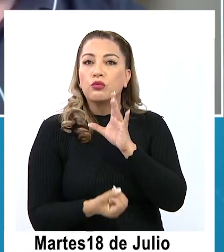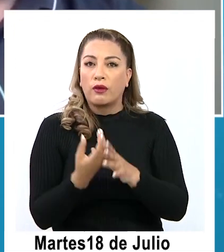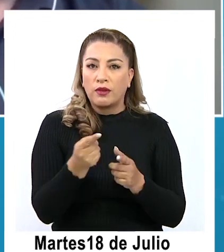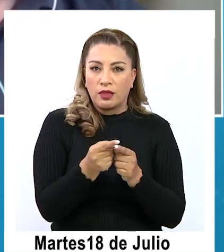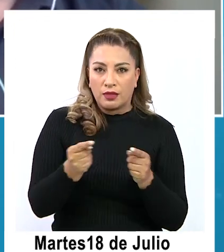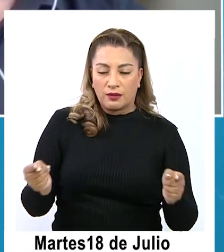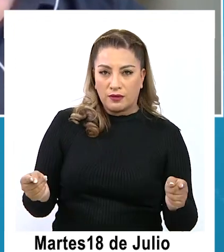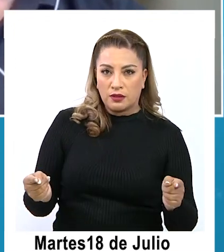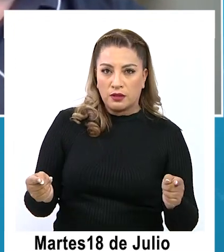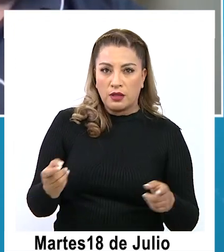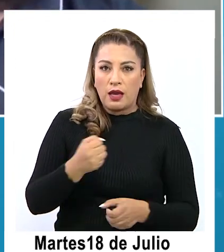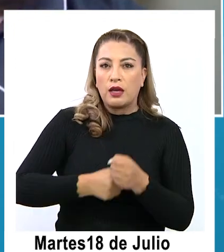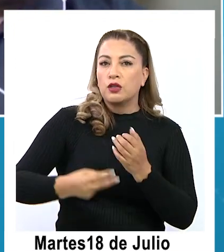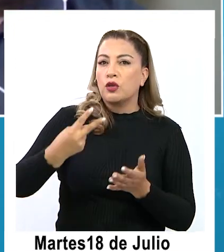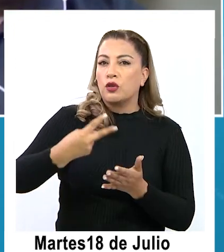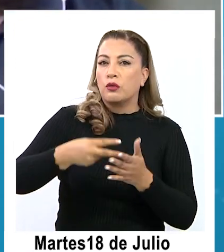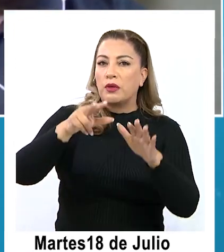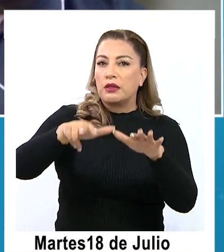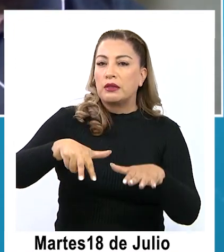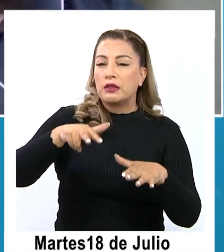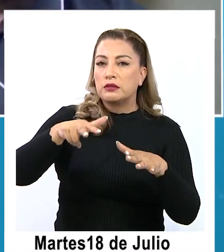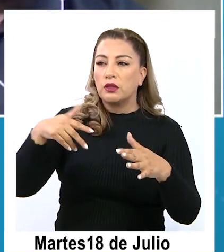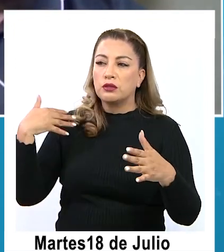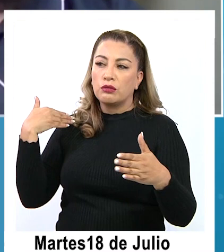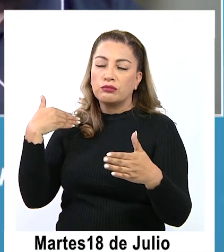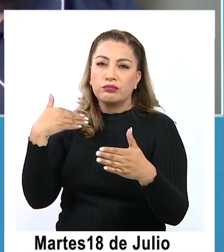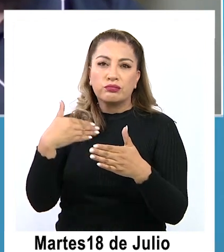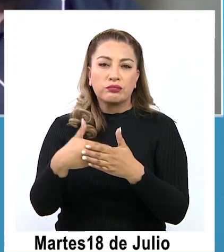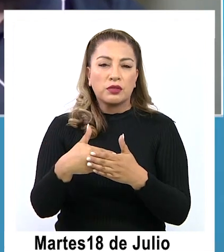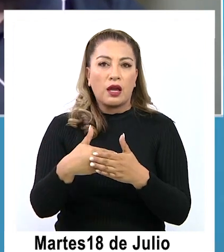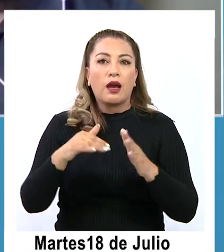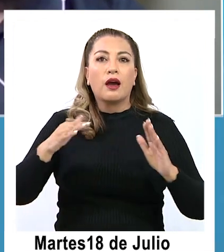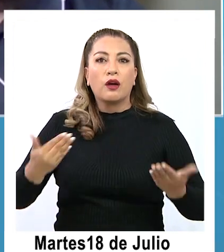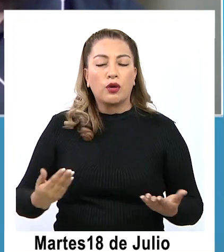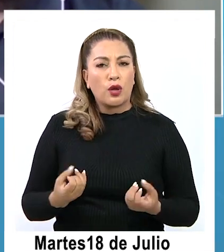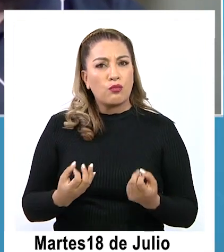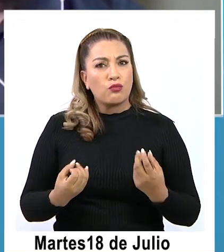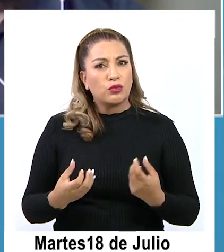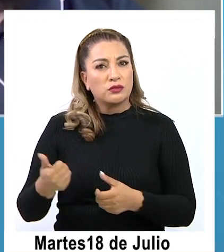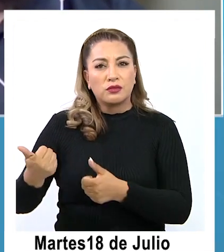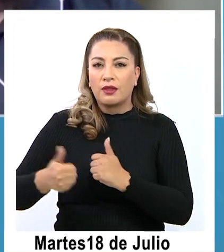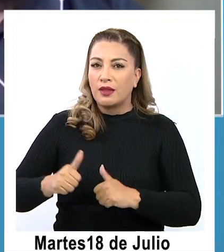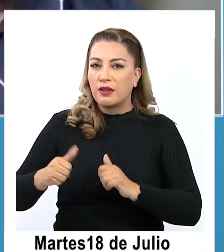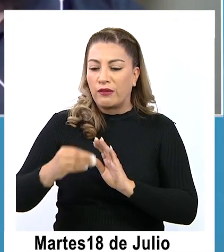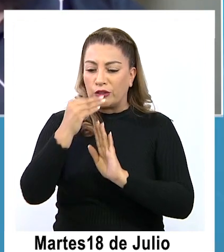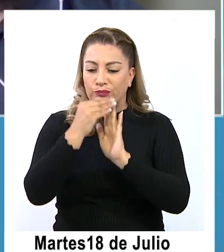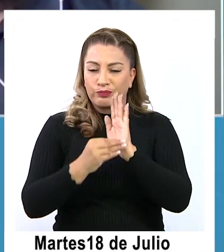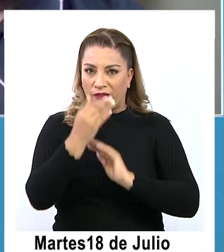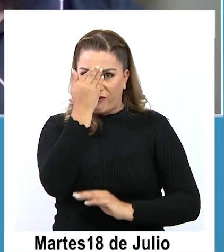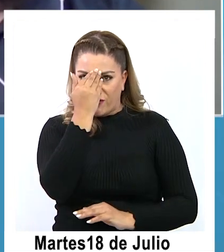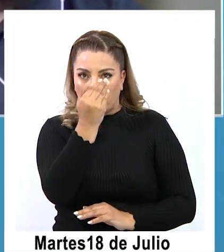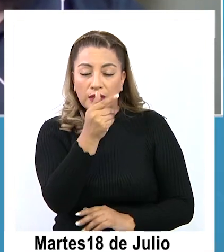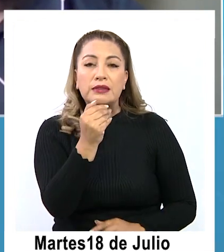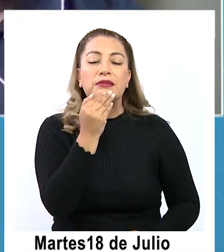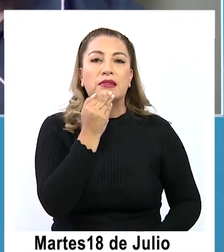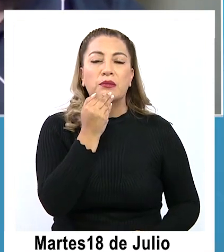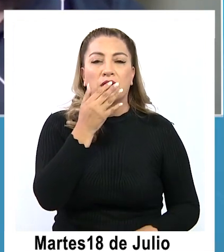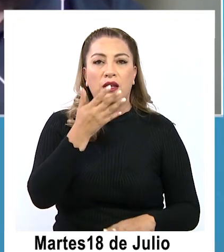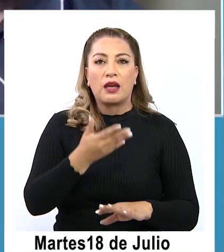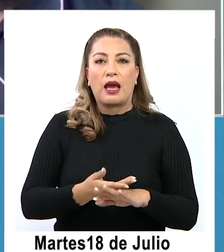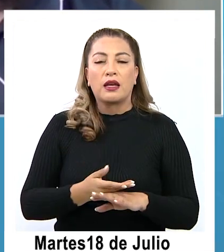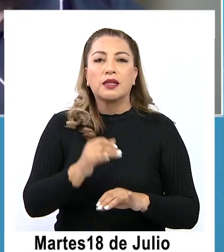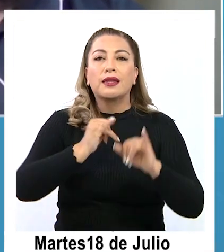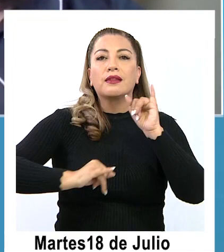distinto, desde el año 2018 de cara al año 2023, tenemos muchos desafíos que enfrentar, tenemos también plataforma